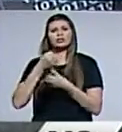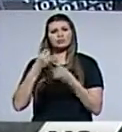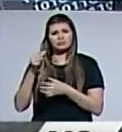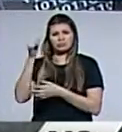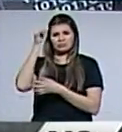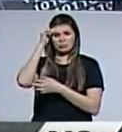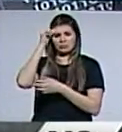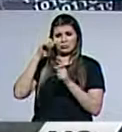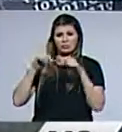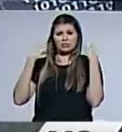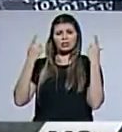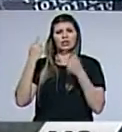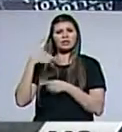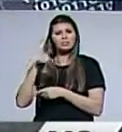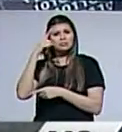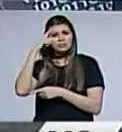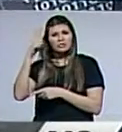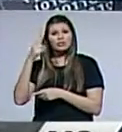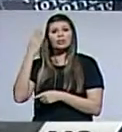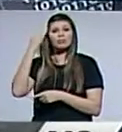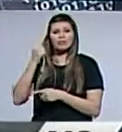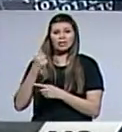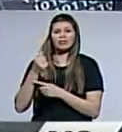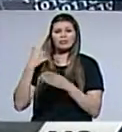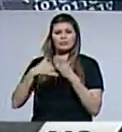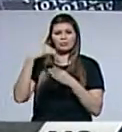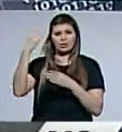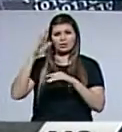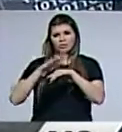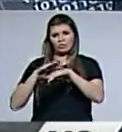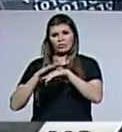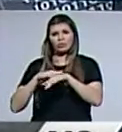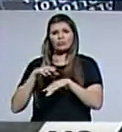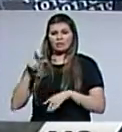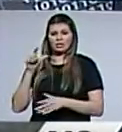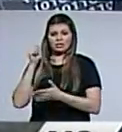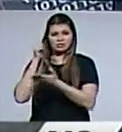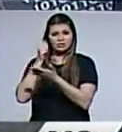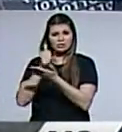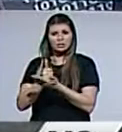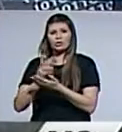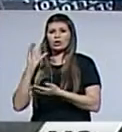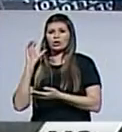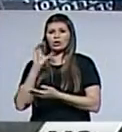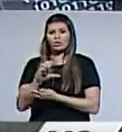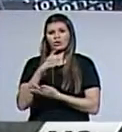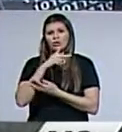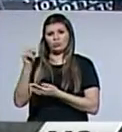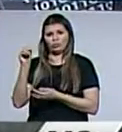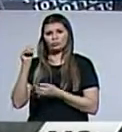cantante sostiene que todo esto se debe a razones políticas por su fuerte posición contra la agenda gay.